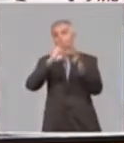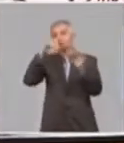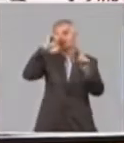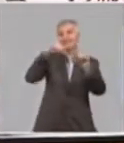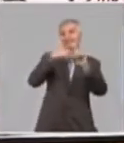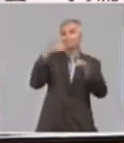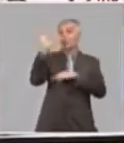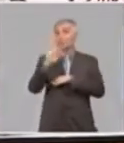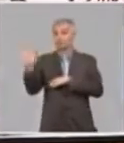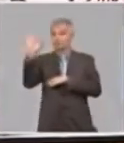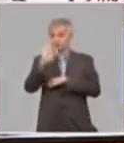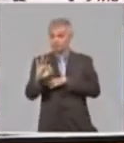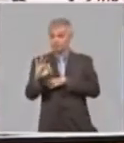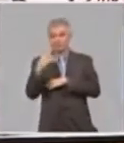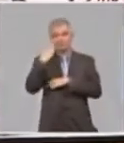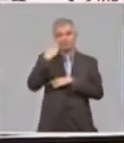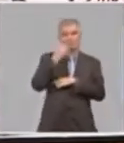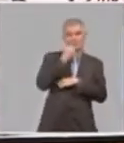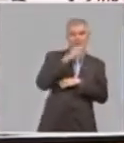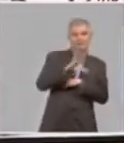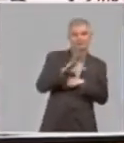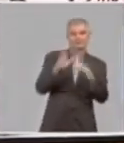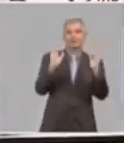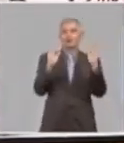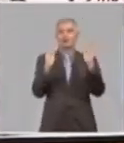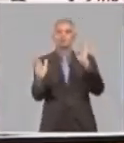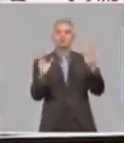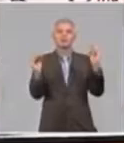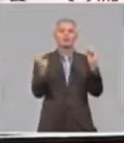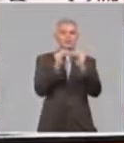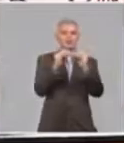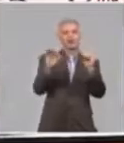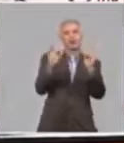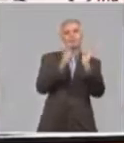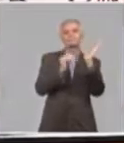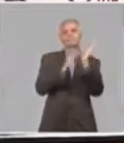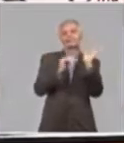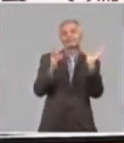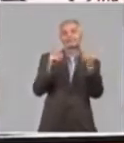octubre, coincidiendo con los meses más activos de la temporada ciclónica.